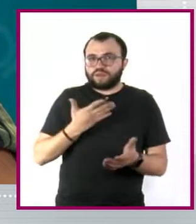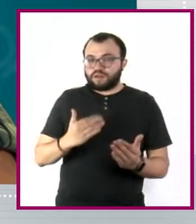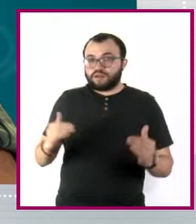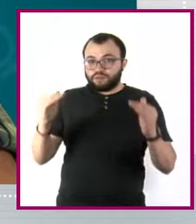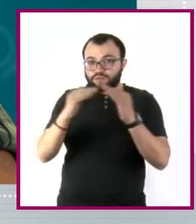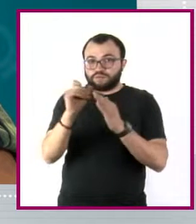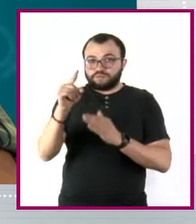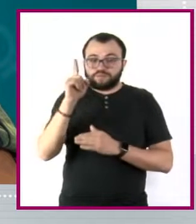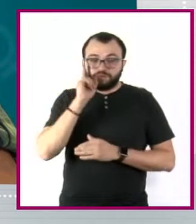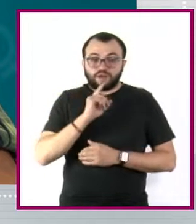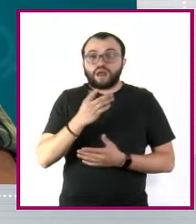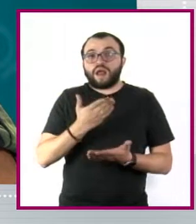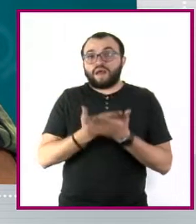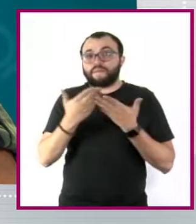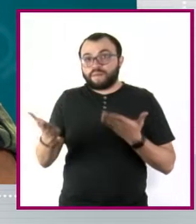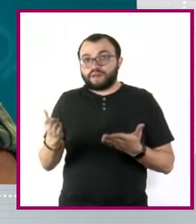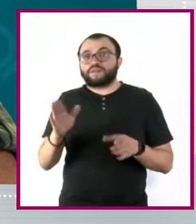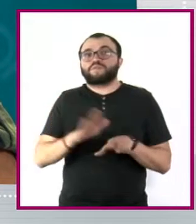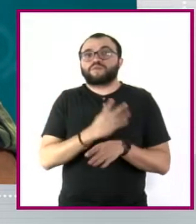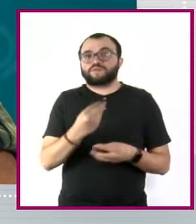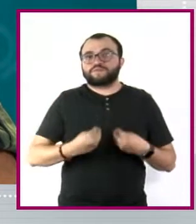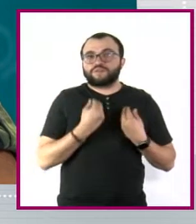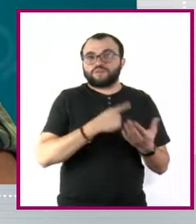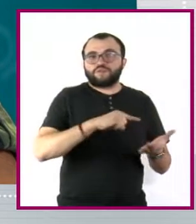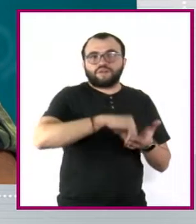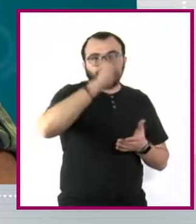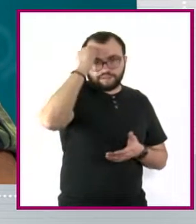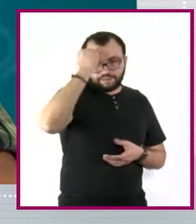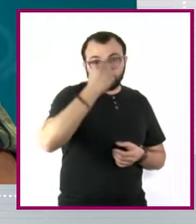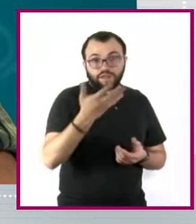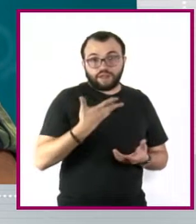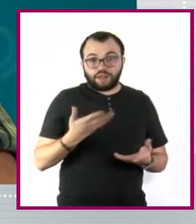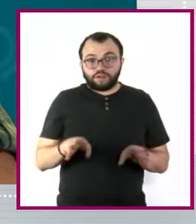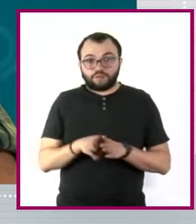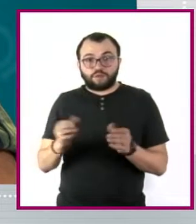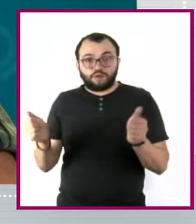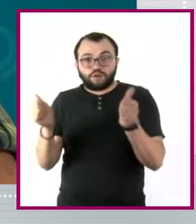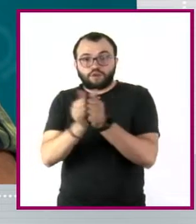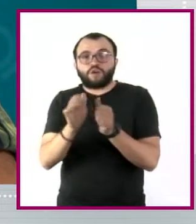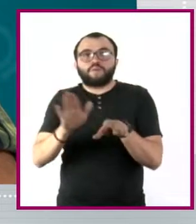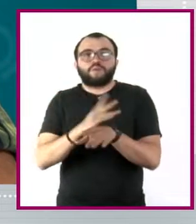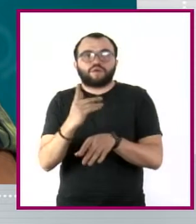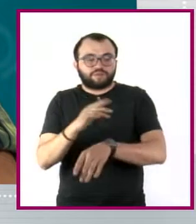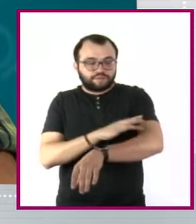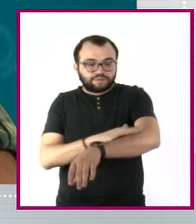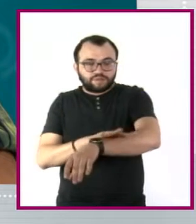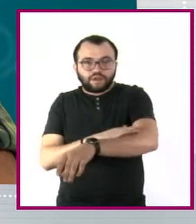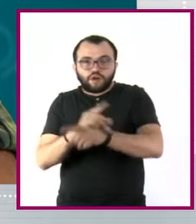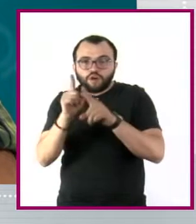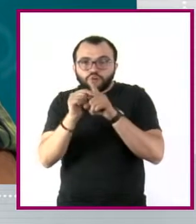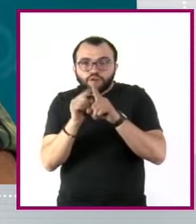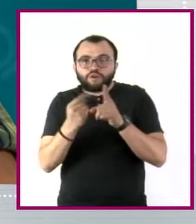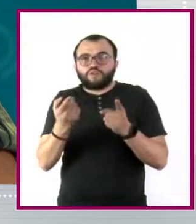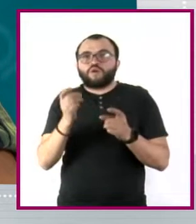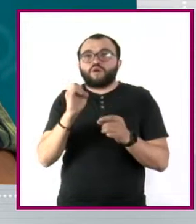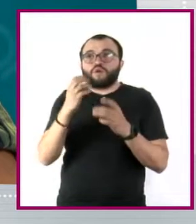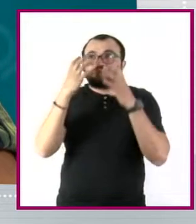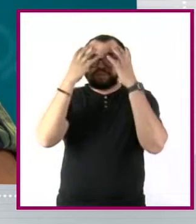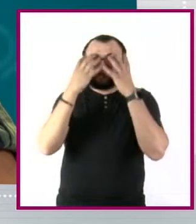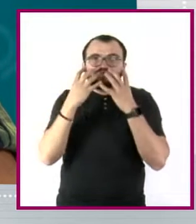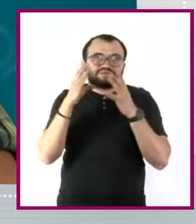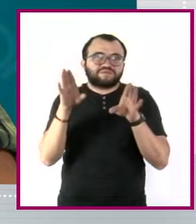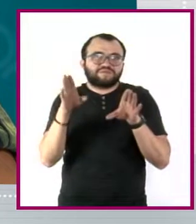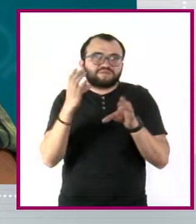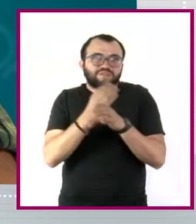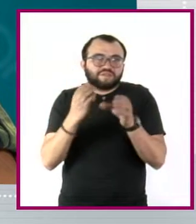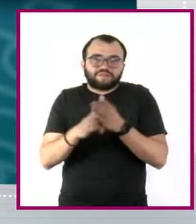su género y además por su origen étnico. Si se combina el aspecto racial por su tono de piel o sus rasgos físicos, la discriminación puede